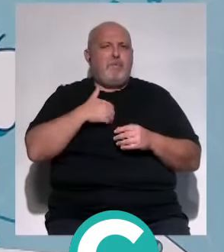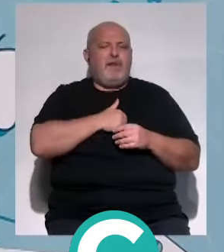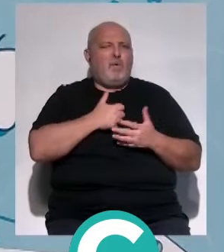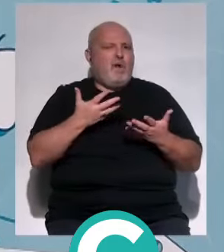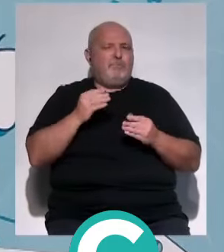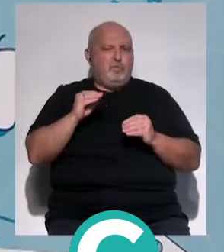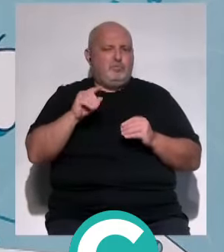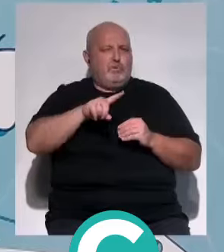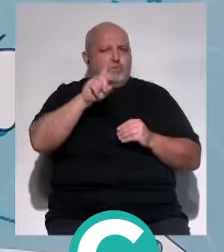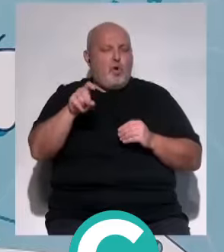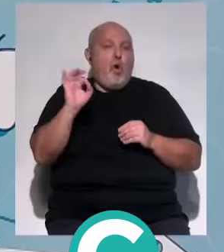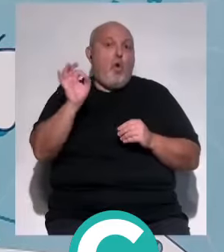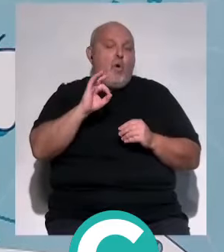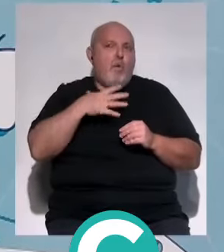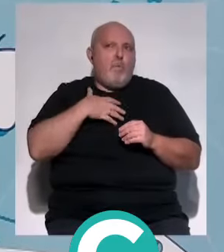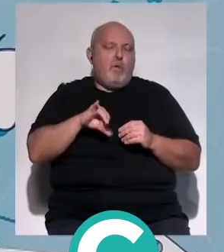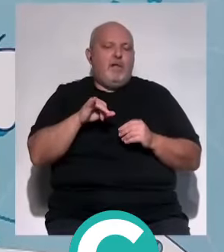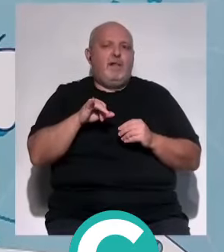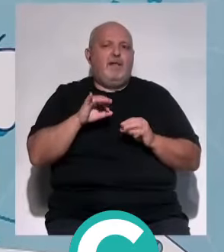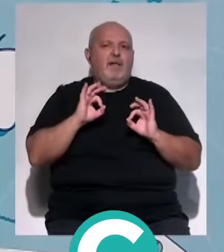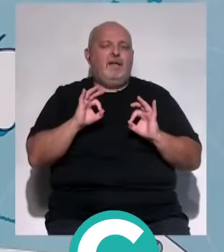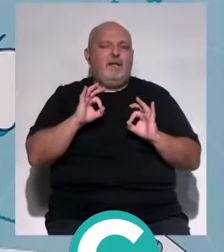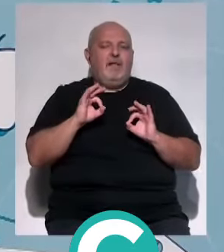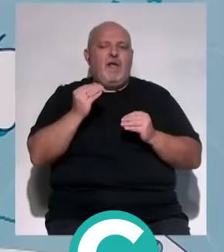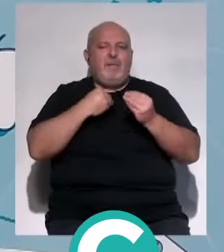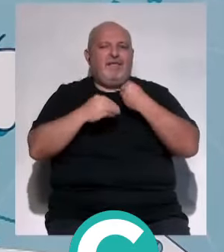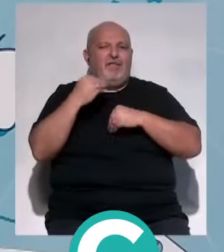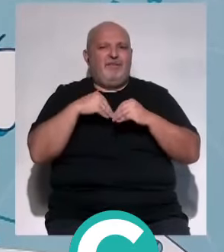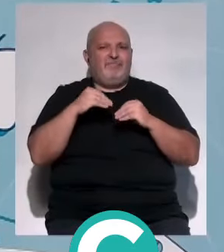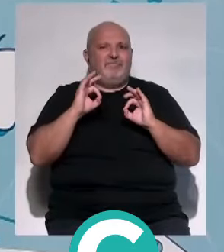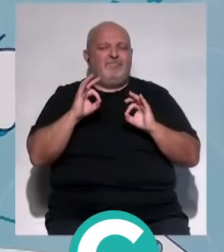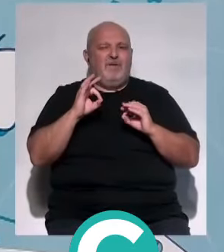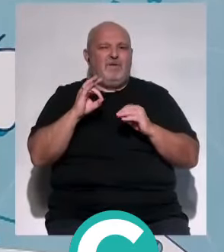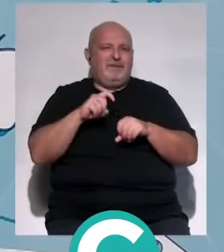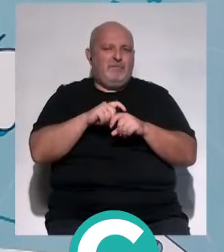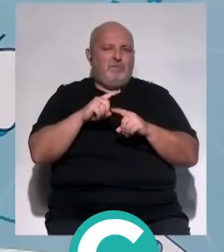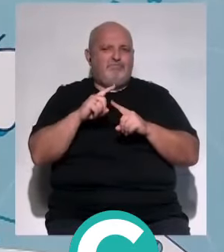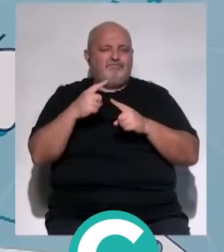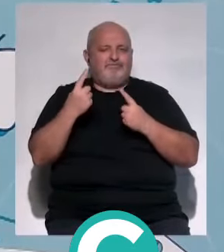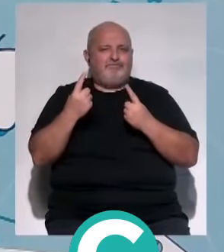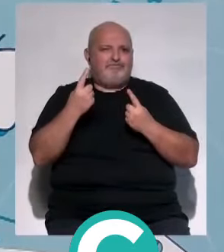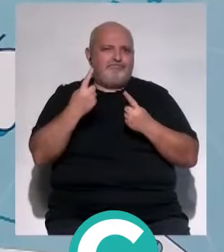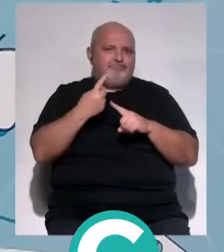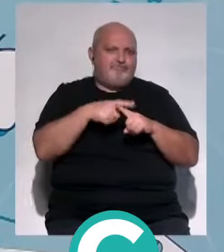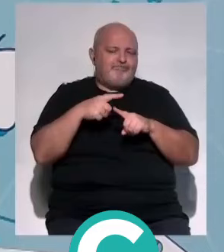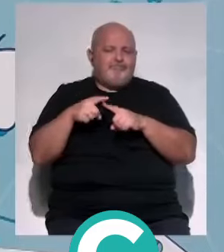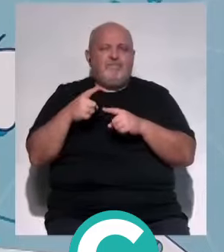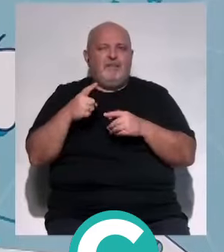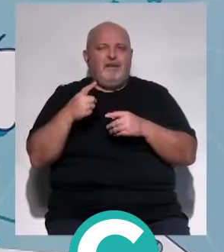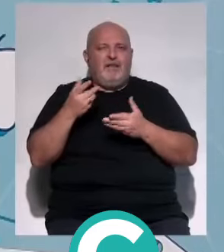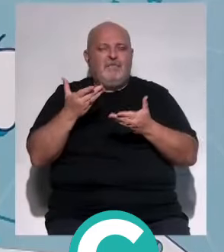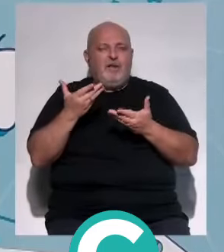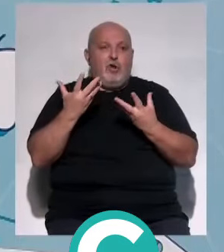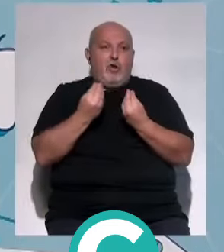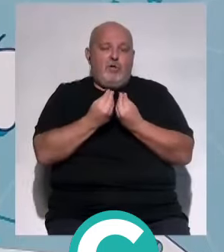o puede jugar una alimentación de un tipo o de otro con respecto